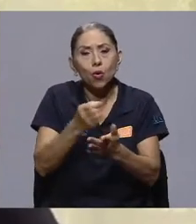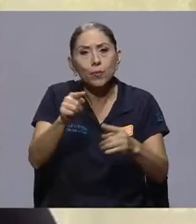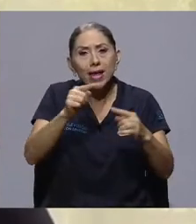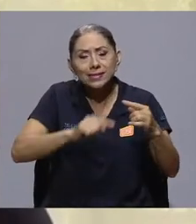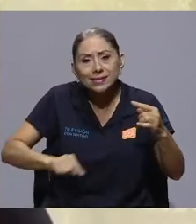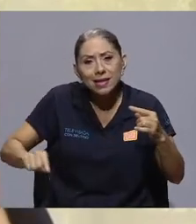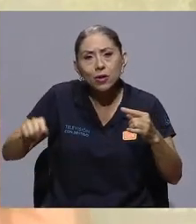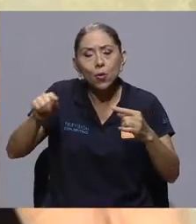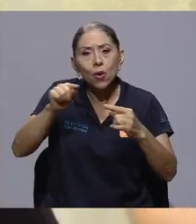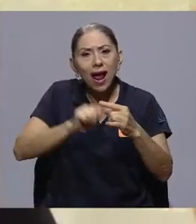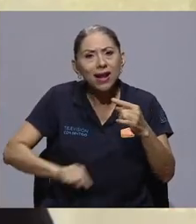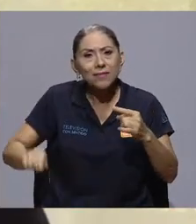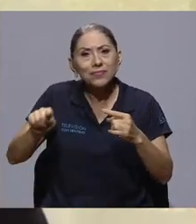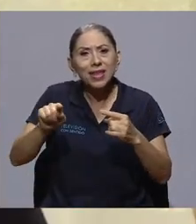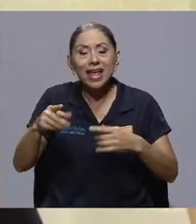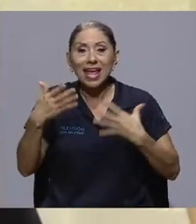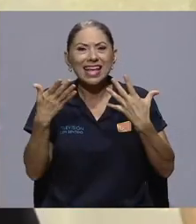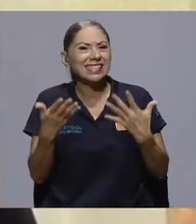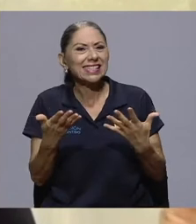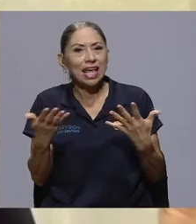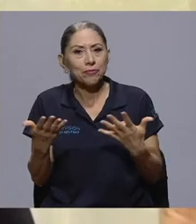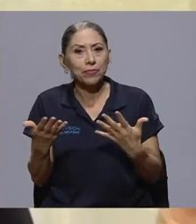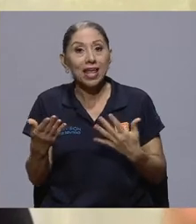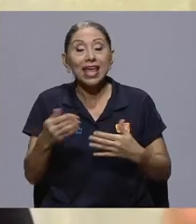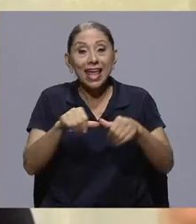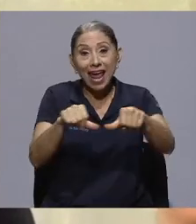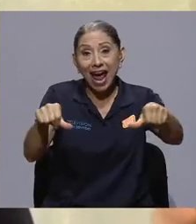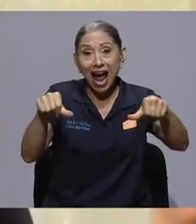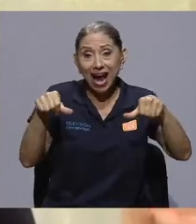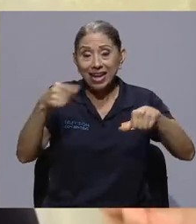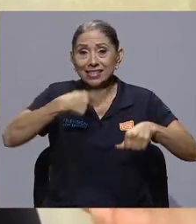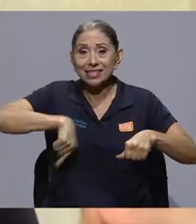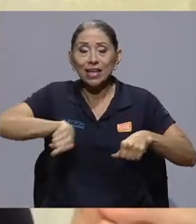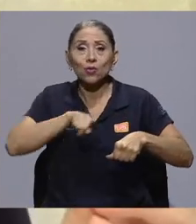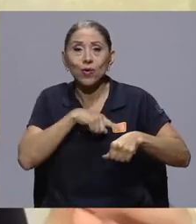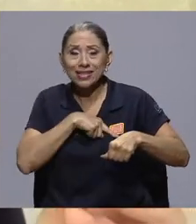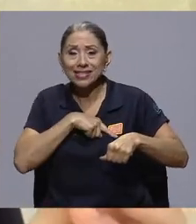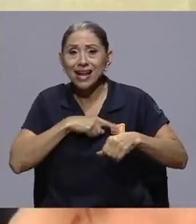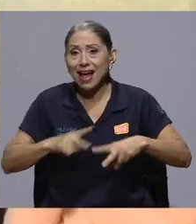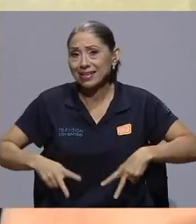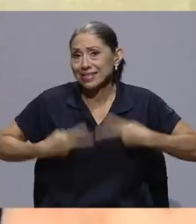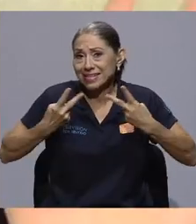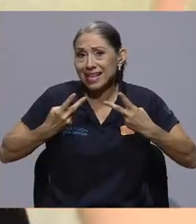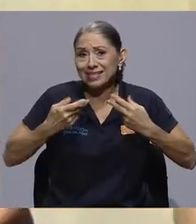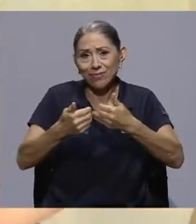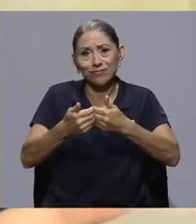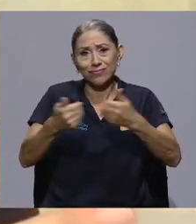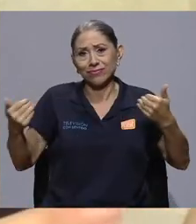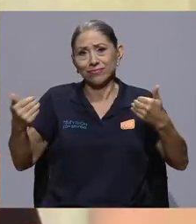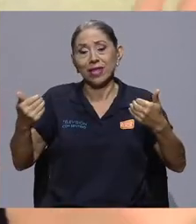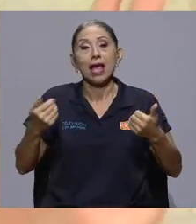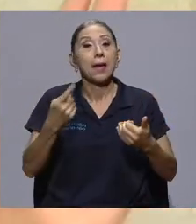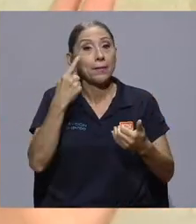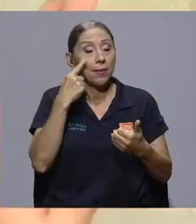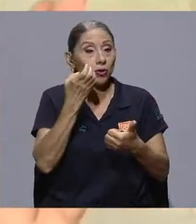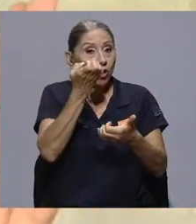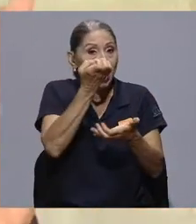divorciado las áreas de nuestra existencia. Vemos lo económico,